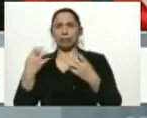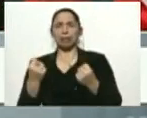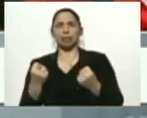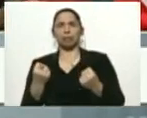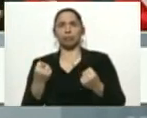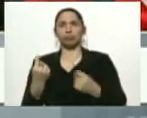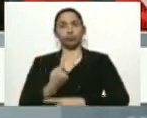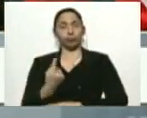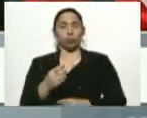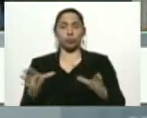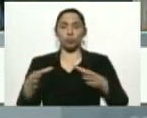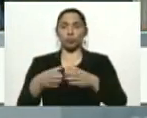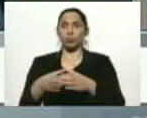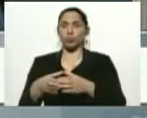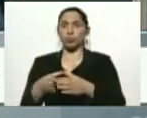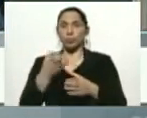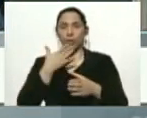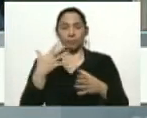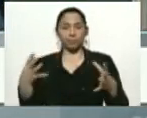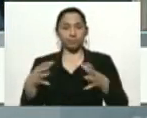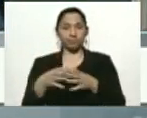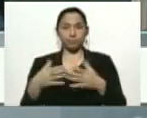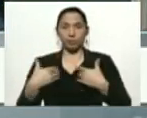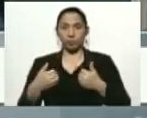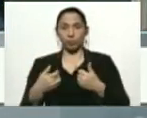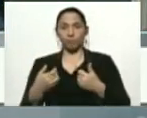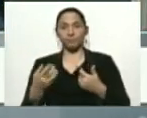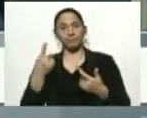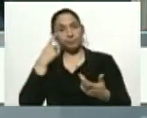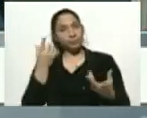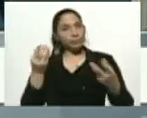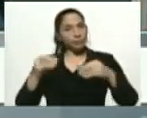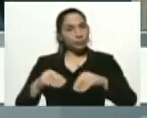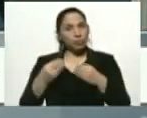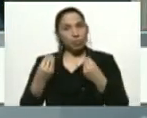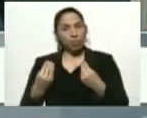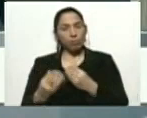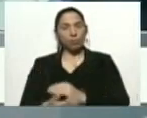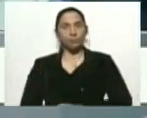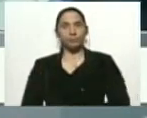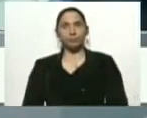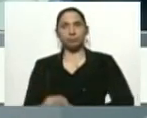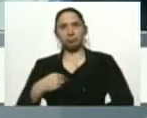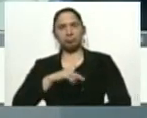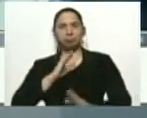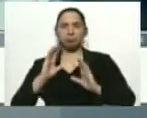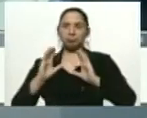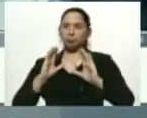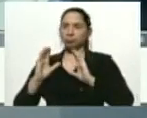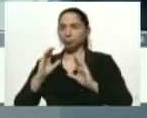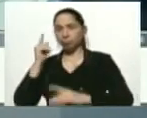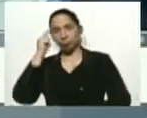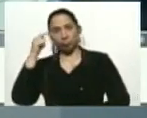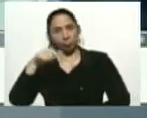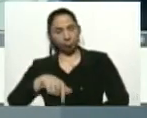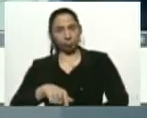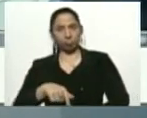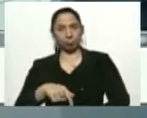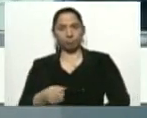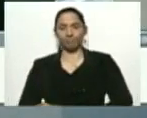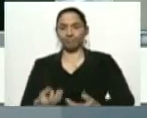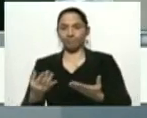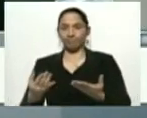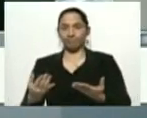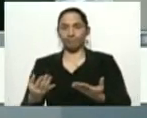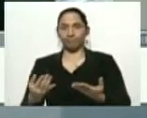que es un solo sector, el sector salud. Y la coordinación, tal como estuvimos conversando el día de hoy, se ha dado en